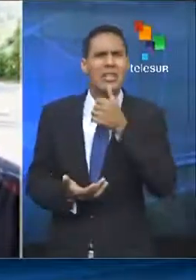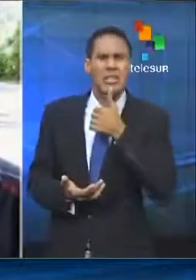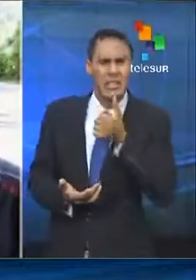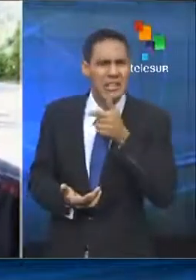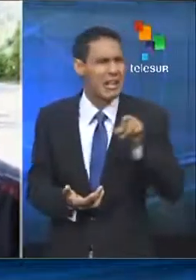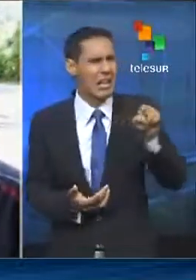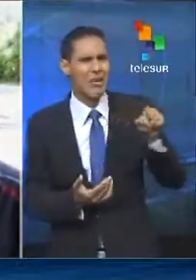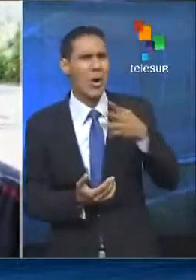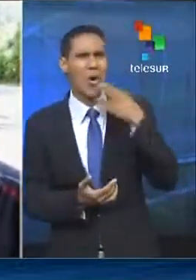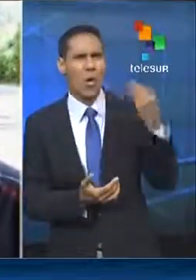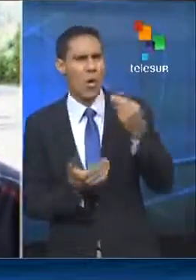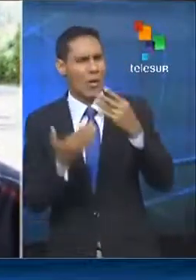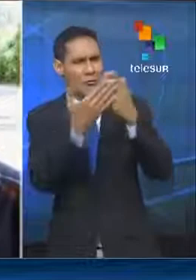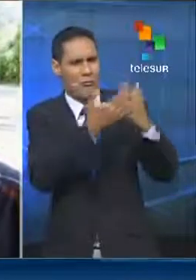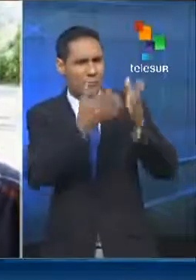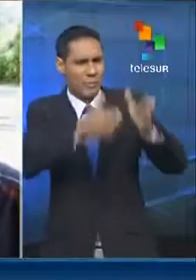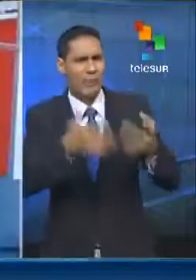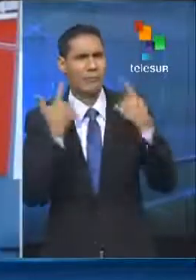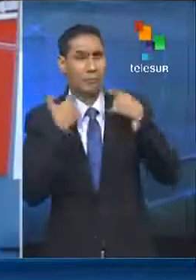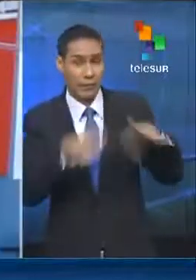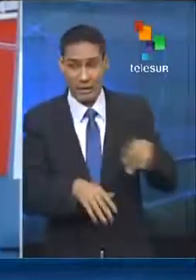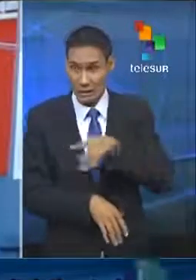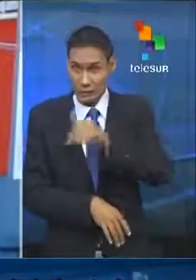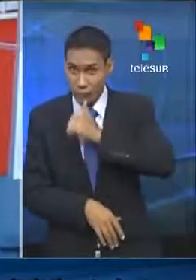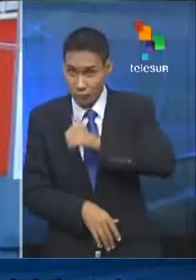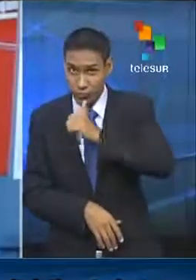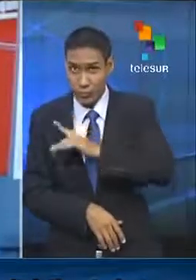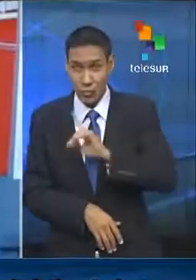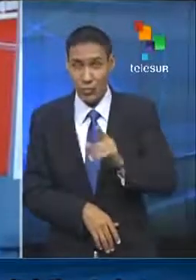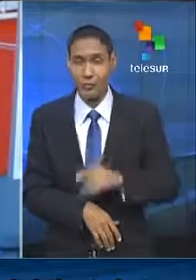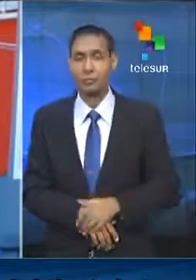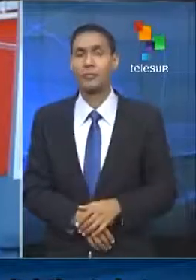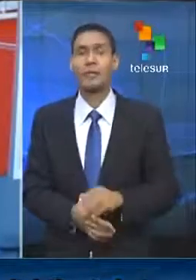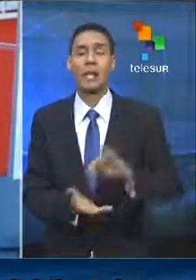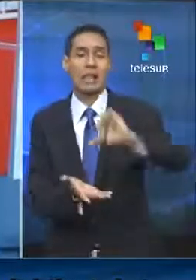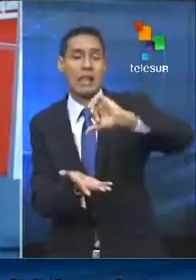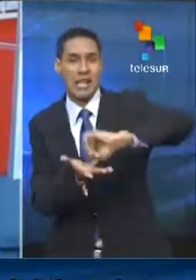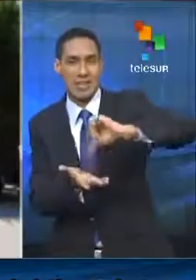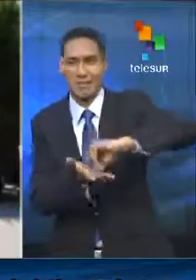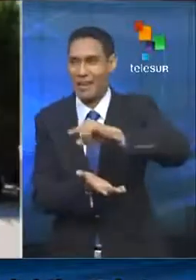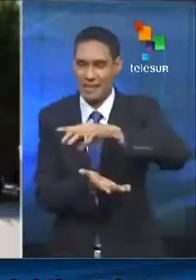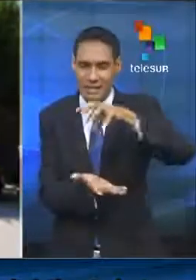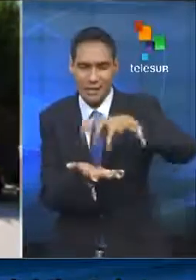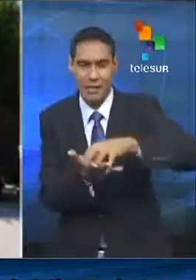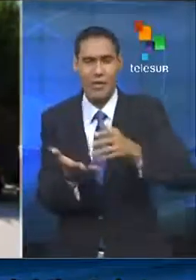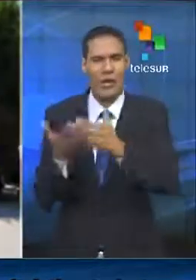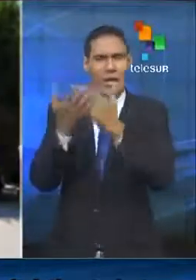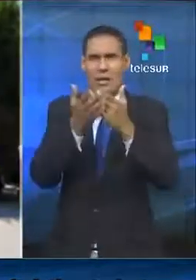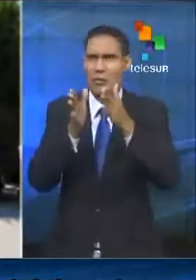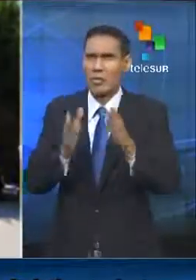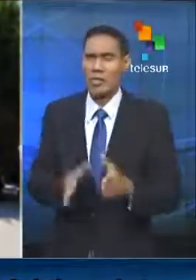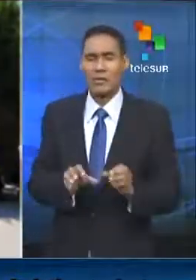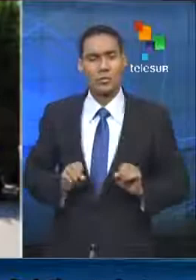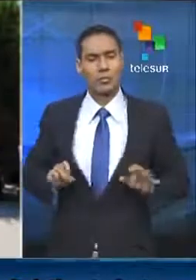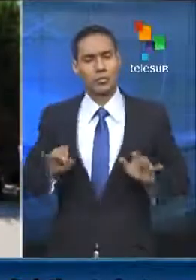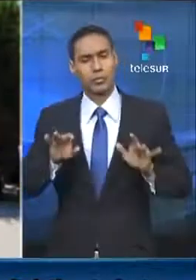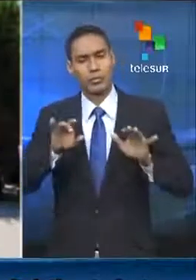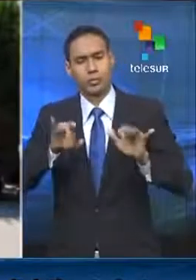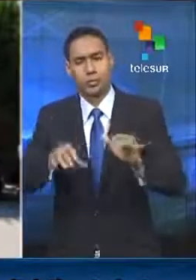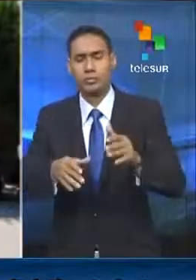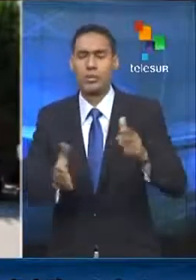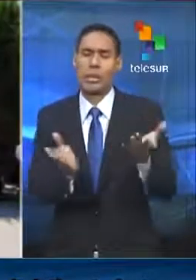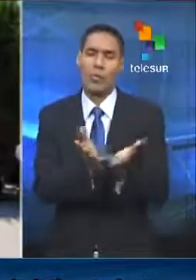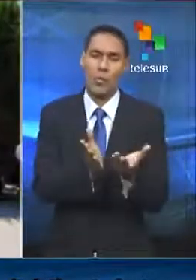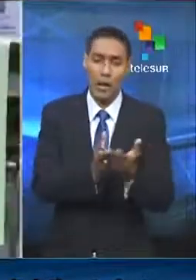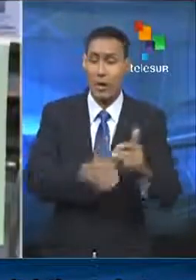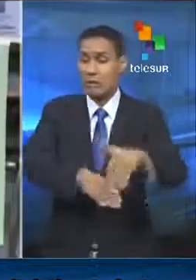nuestros muchachos, no es tolerable. En Chilpancingo, la capital del Estado, los estudiantes tomaron escuelas y cerraron calles para